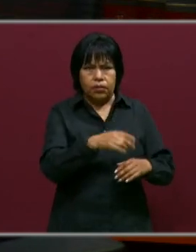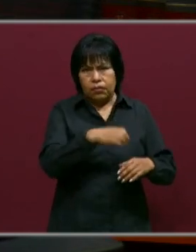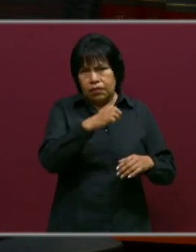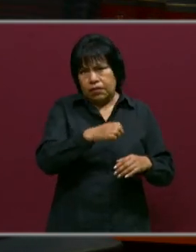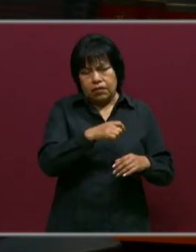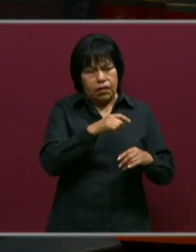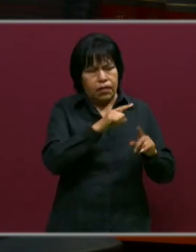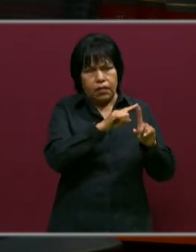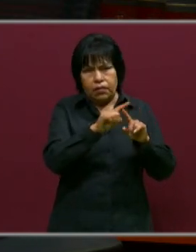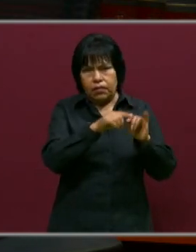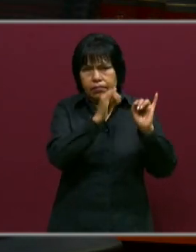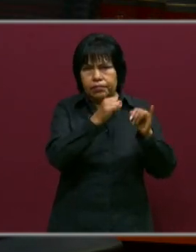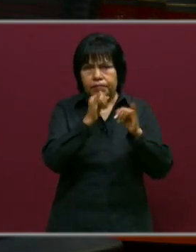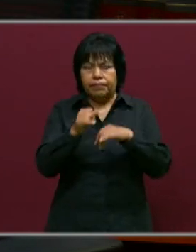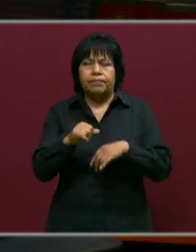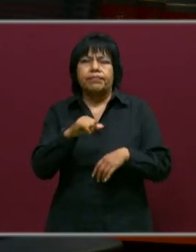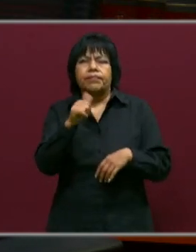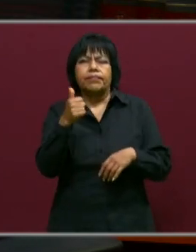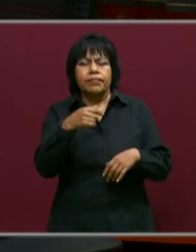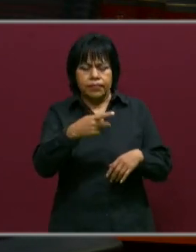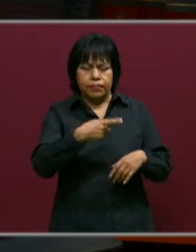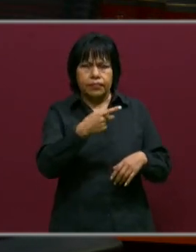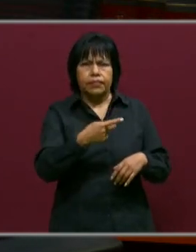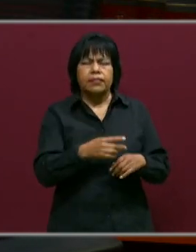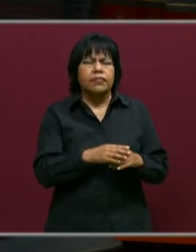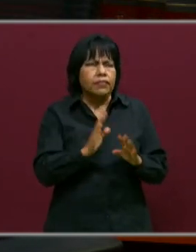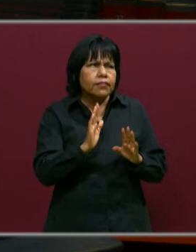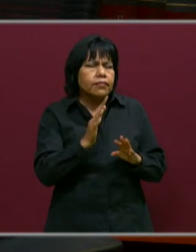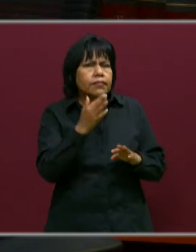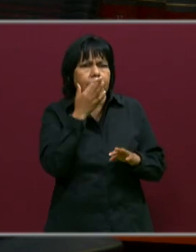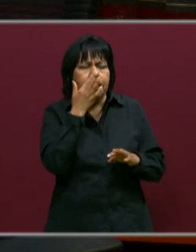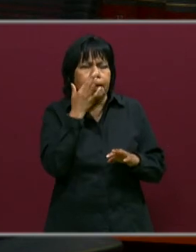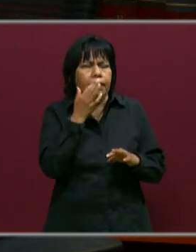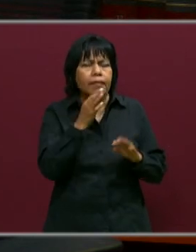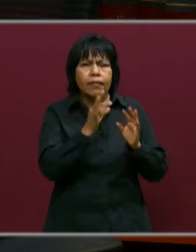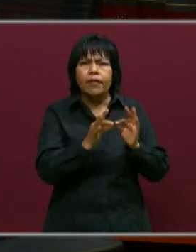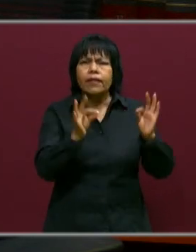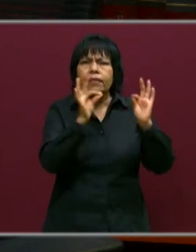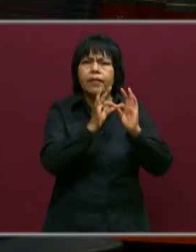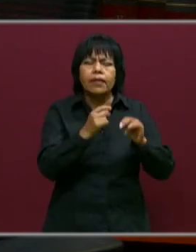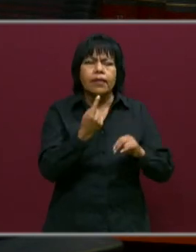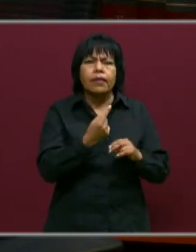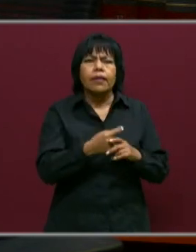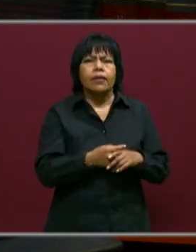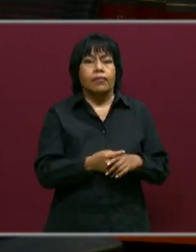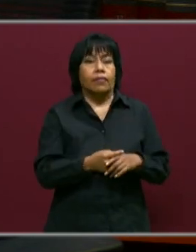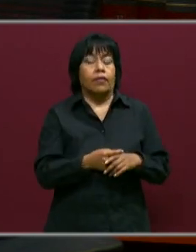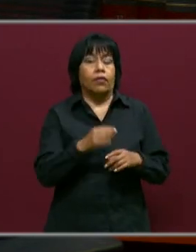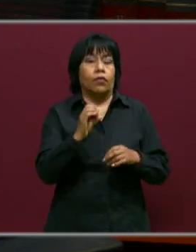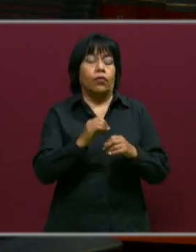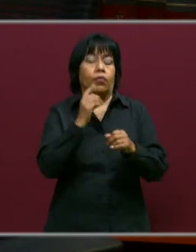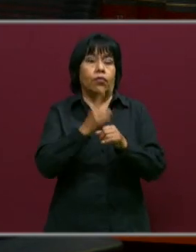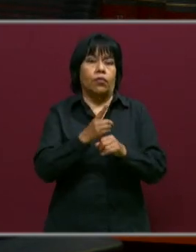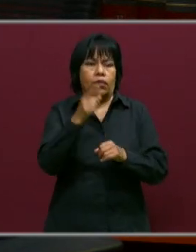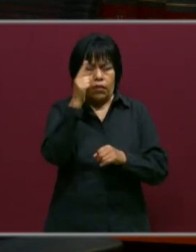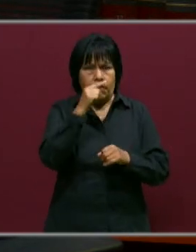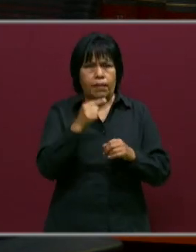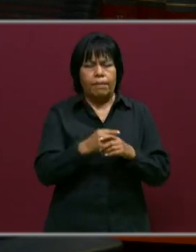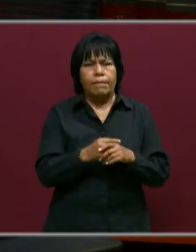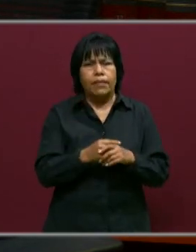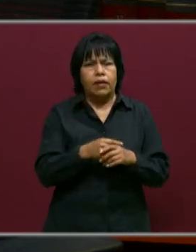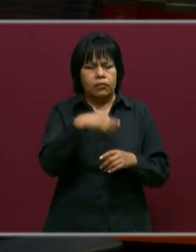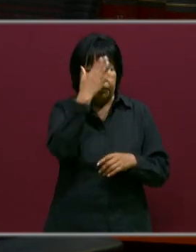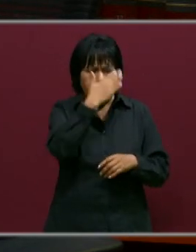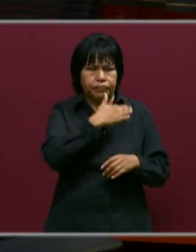realidad. Otra pregunta que valdría la pena hacernos, fueron oportunidades para movilizar sus